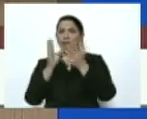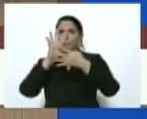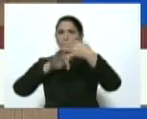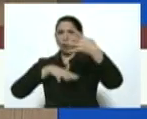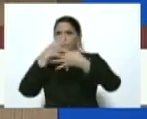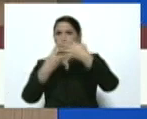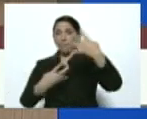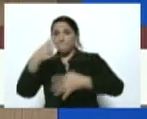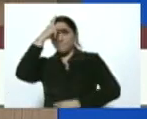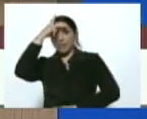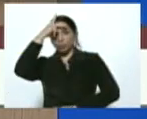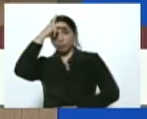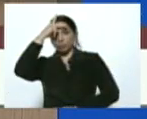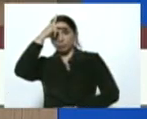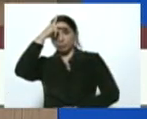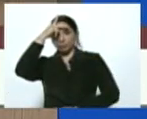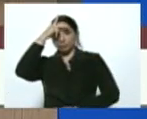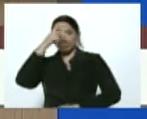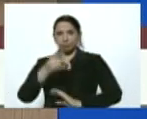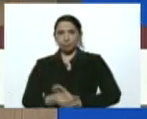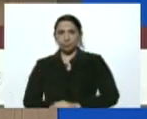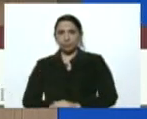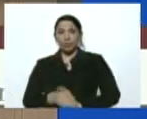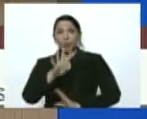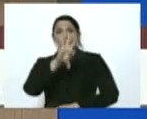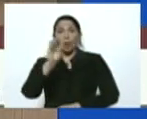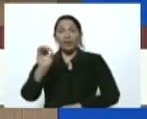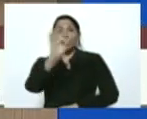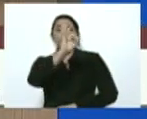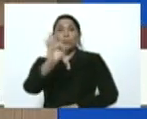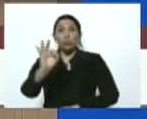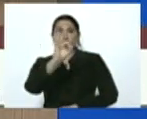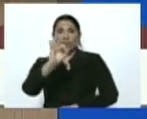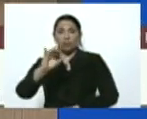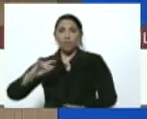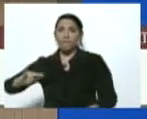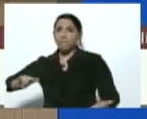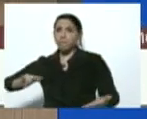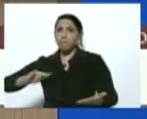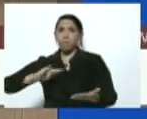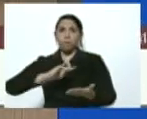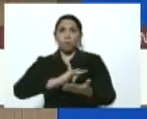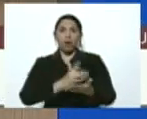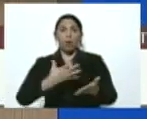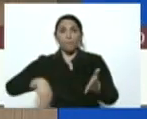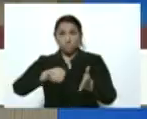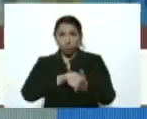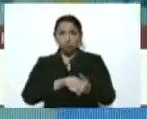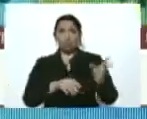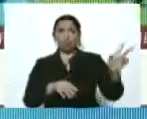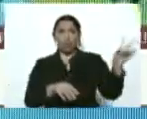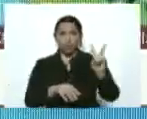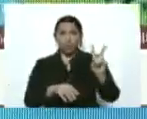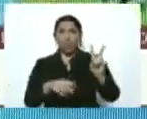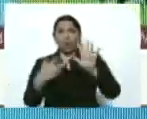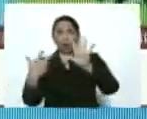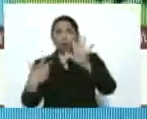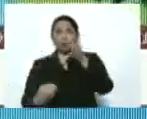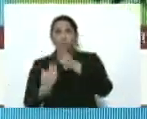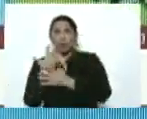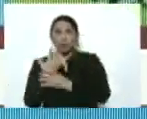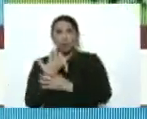Perú el 40% del vuelo que llegó el 8 de mayo del